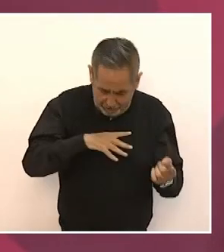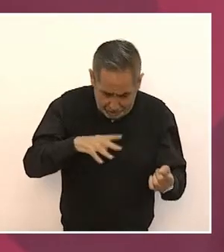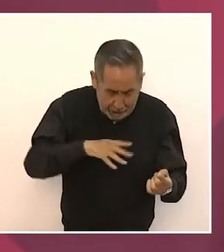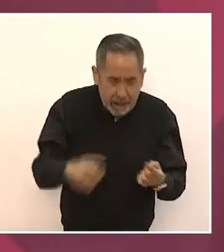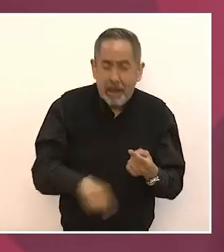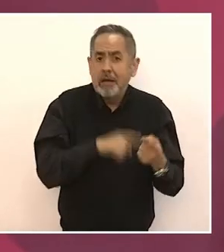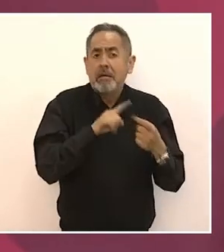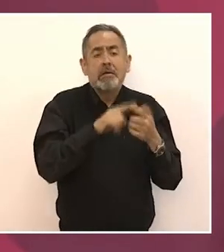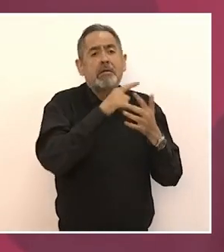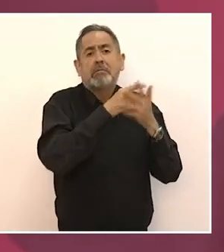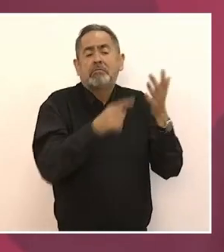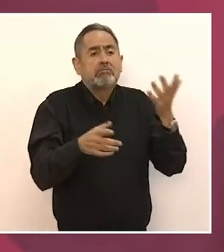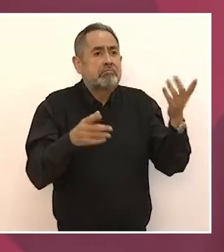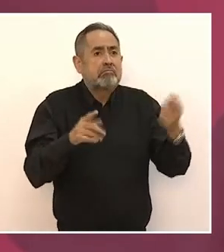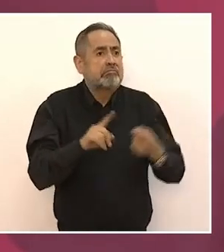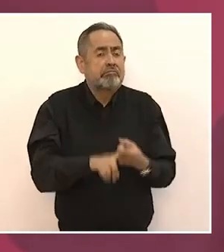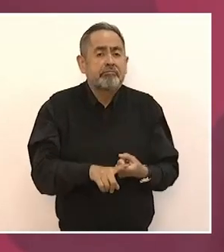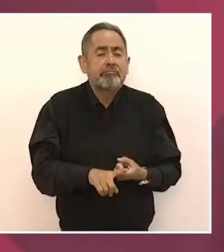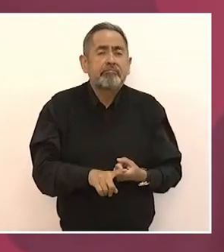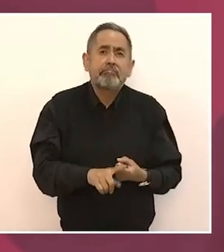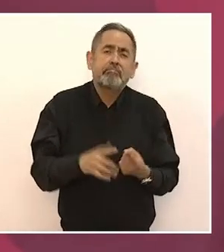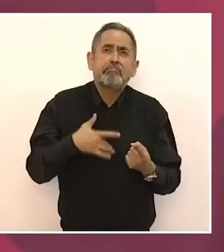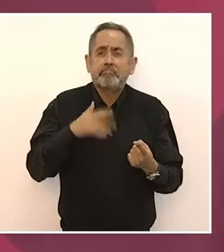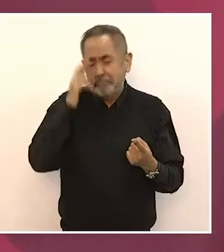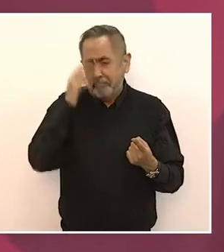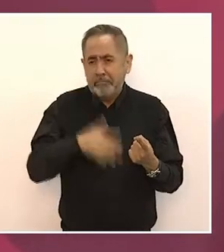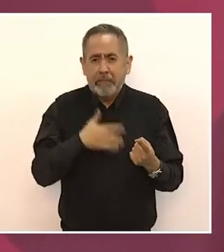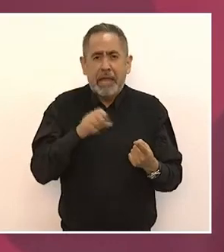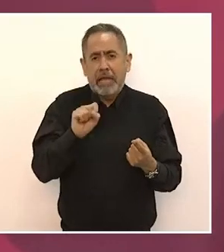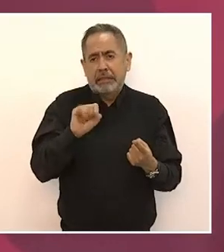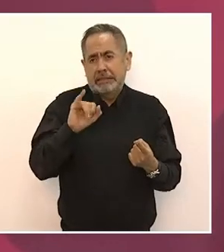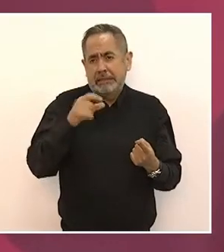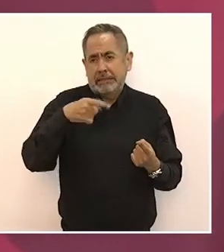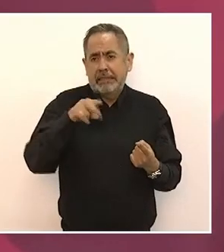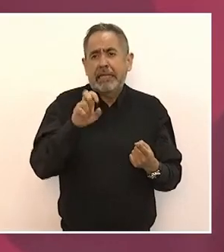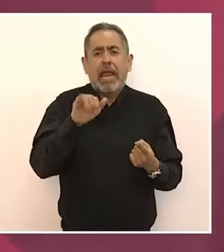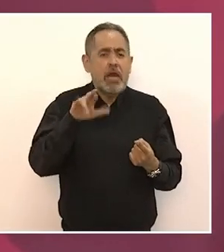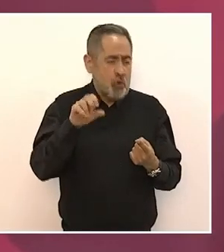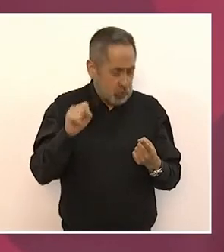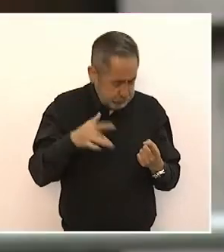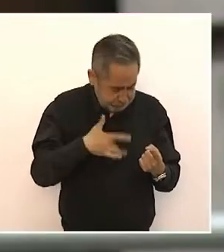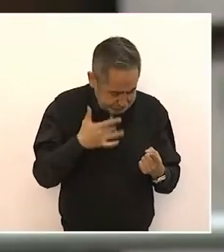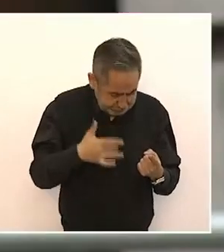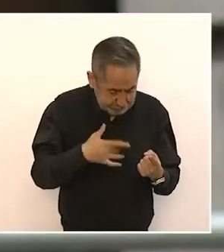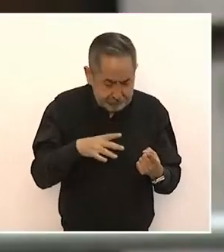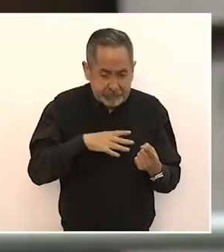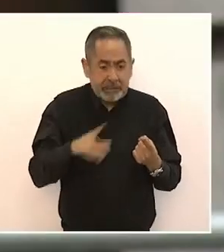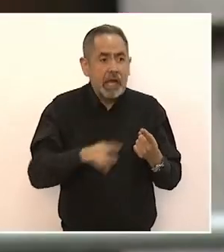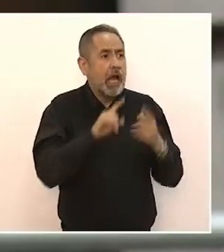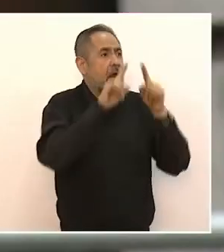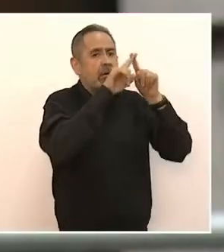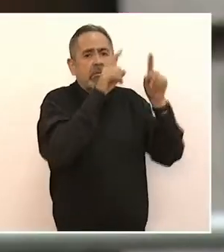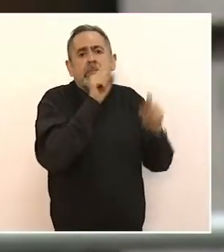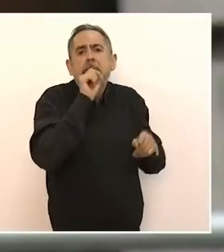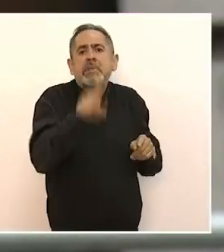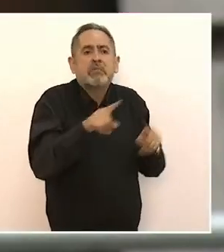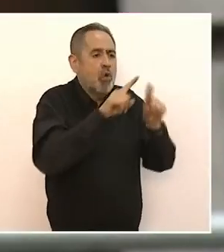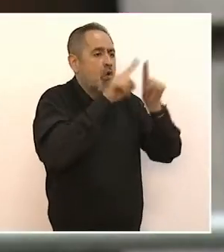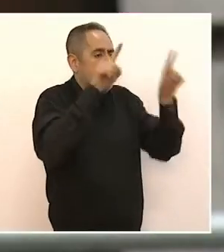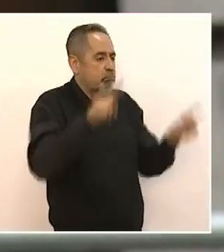Siqueiros en pintura de caballete,